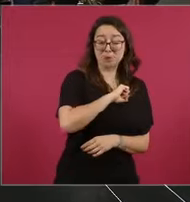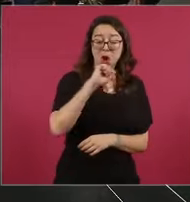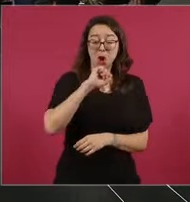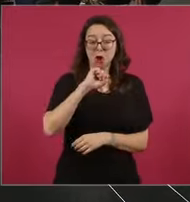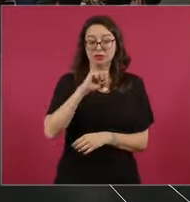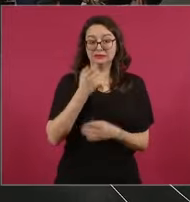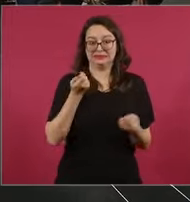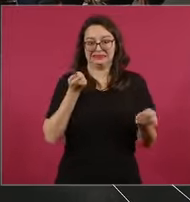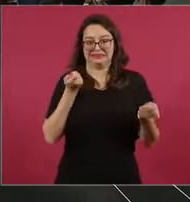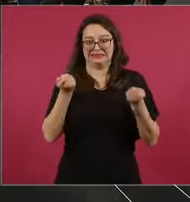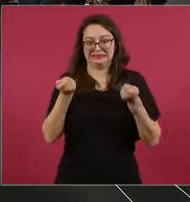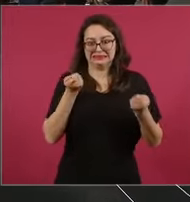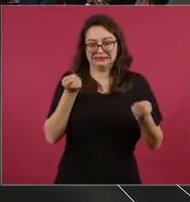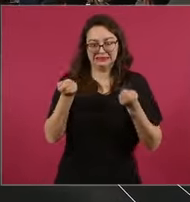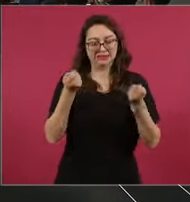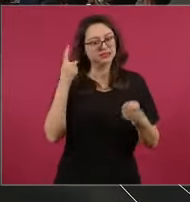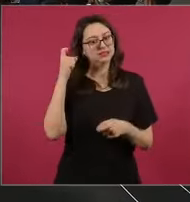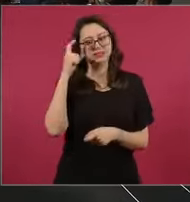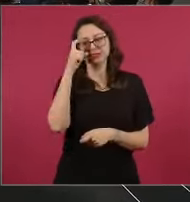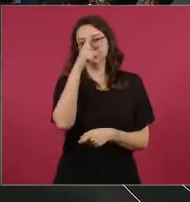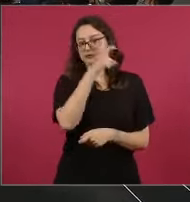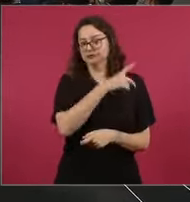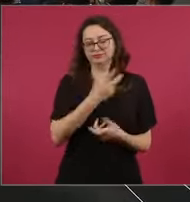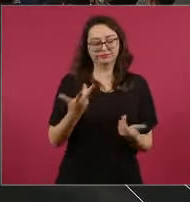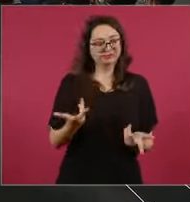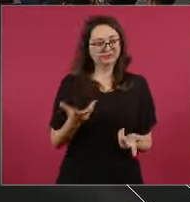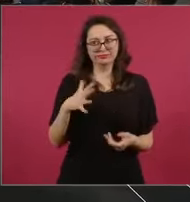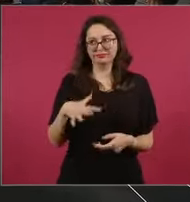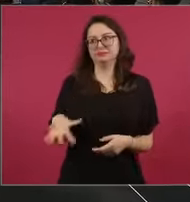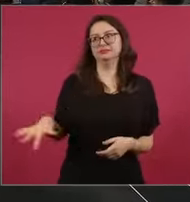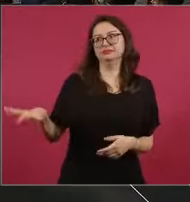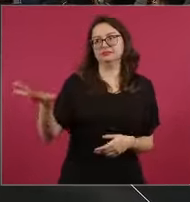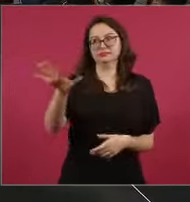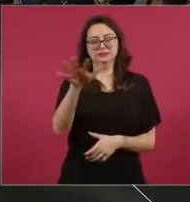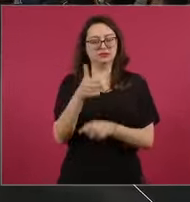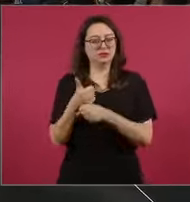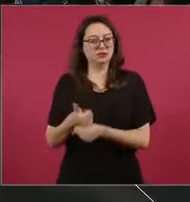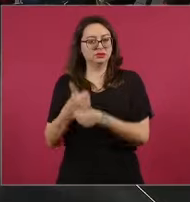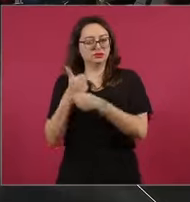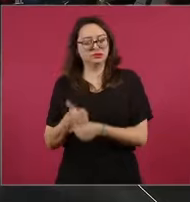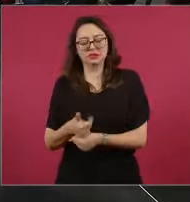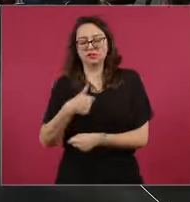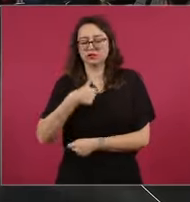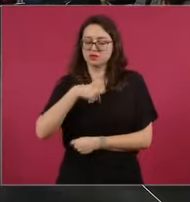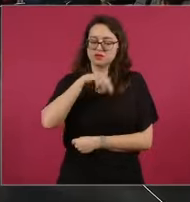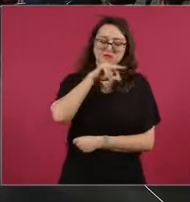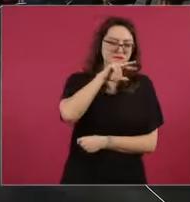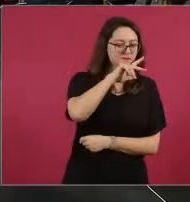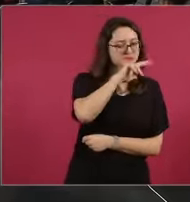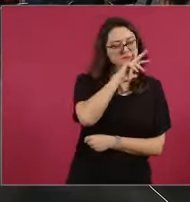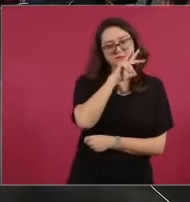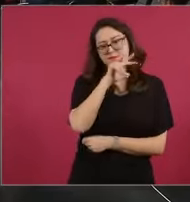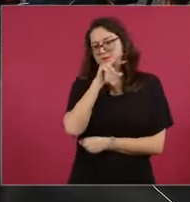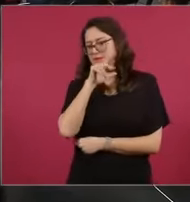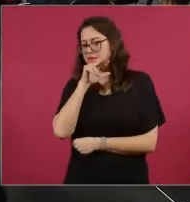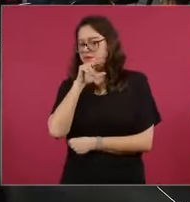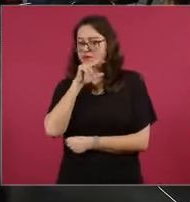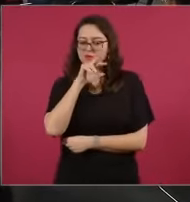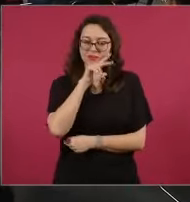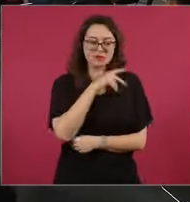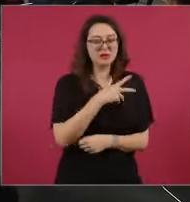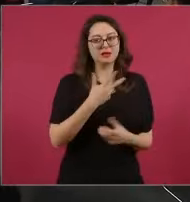le pega a la economía popular y le pega más a los